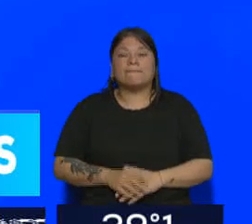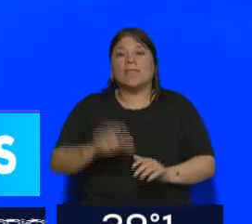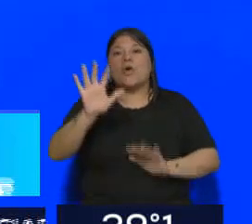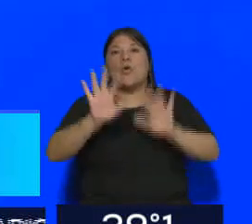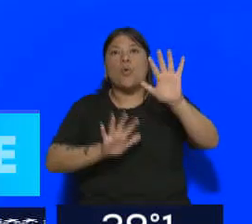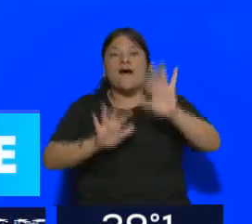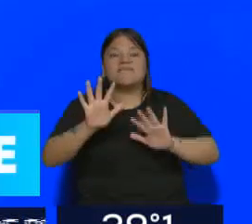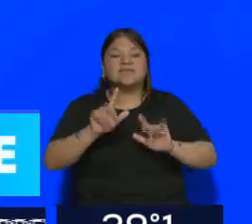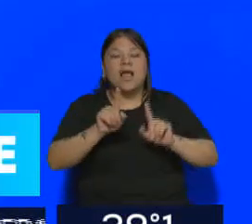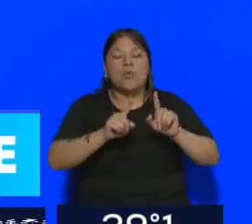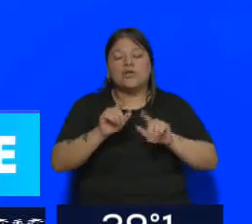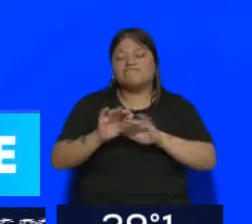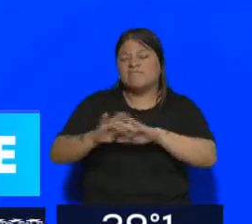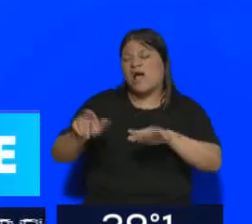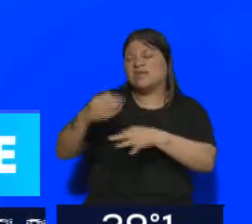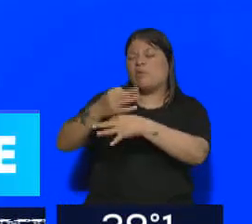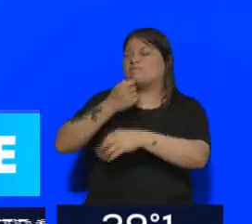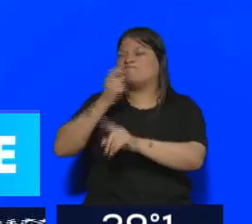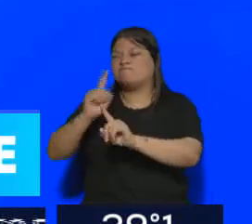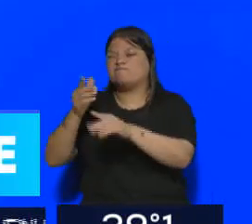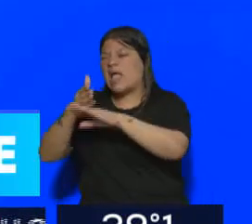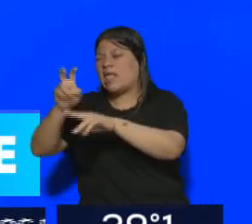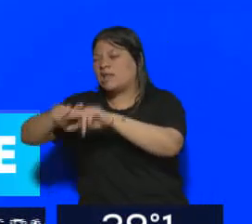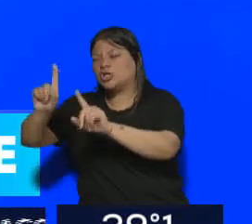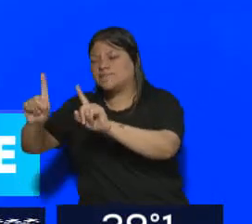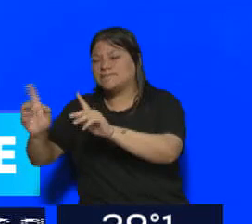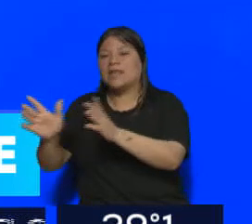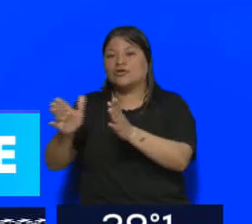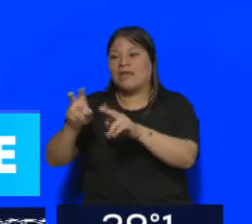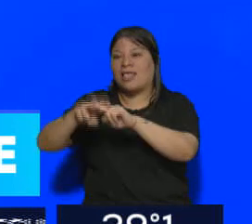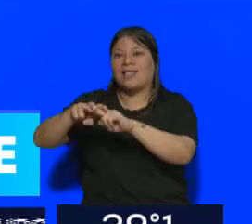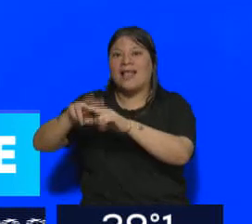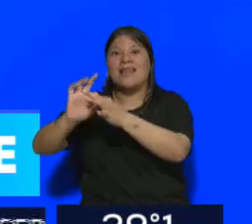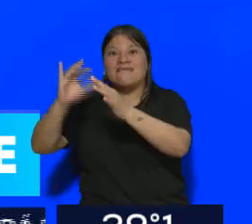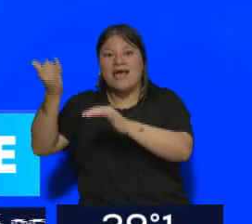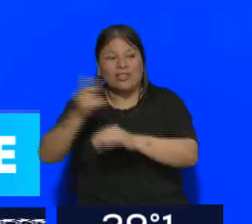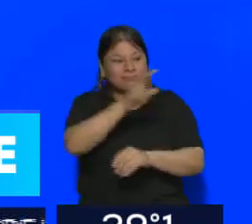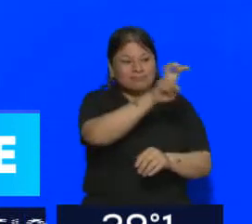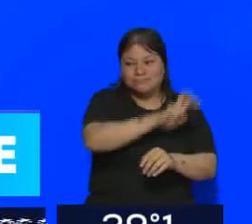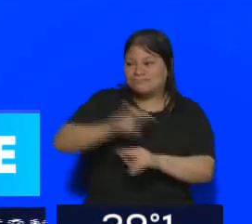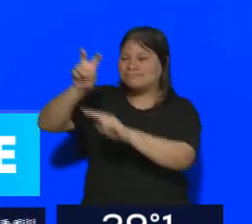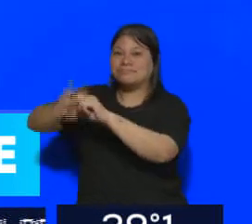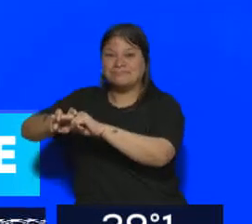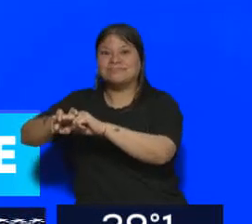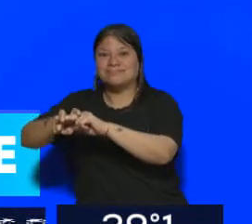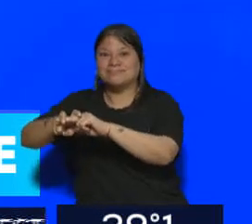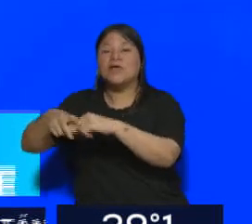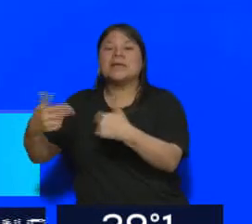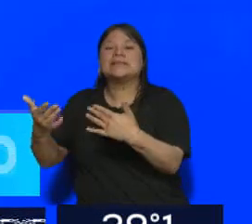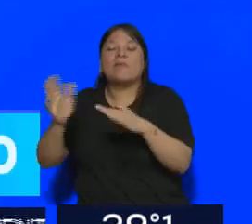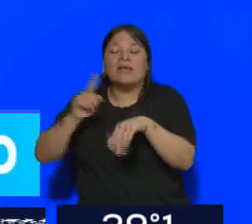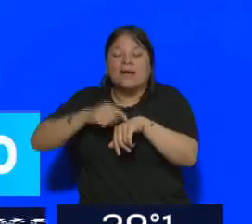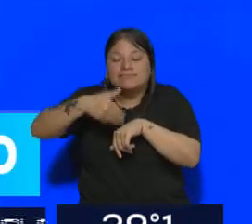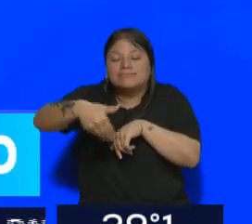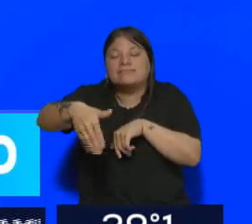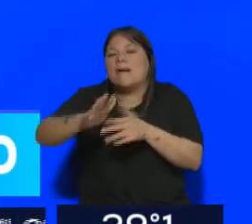salido sorteado y no acceden a ese banco entonces eso también genera una vacante más o sea, son muchas las posibilidades que se pueden dar de aquí